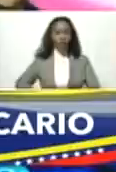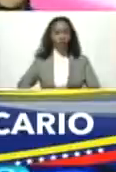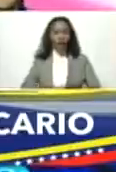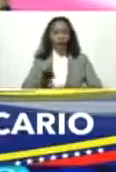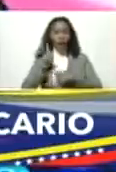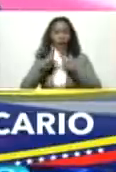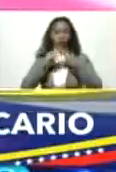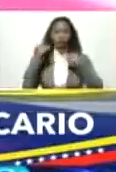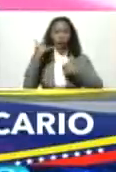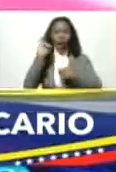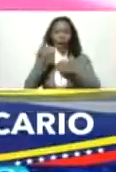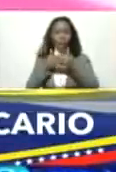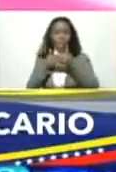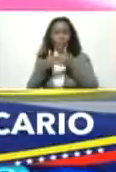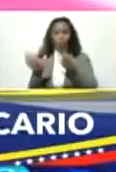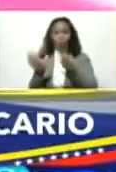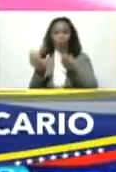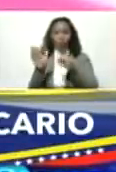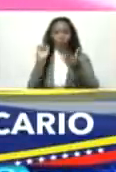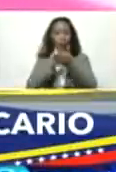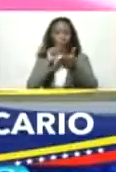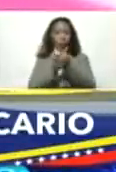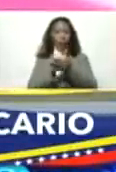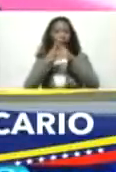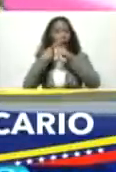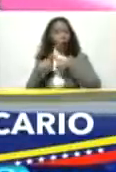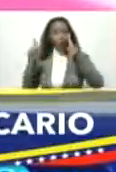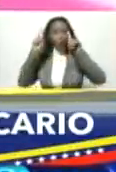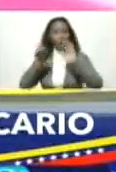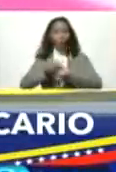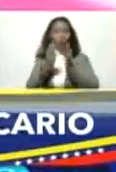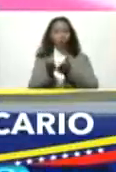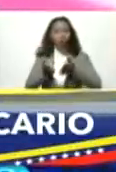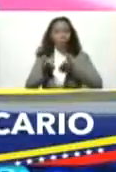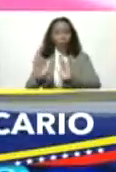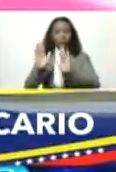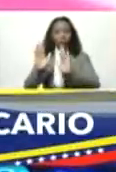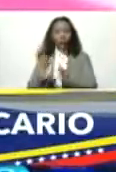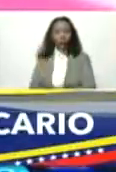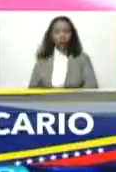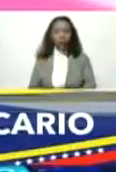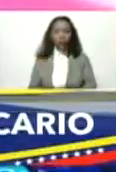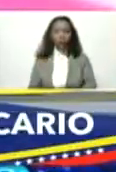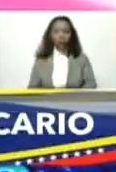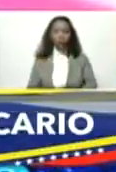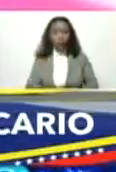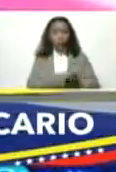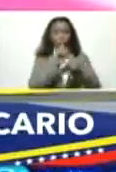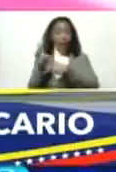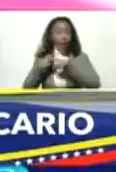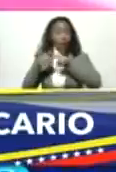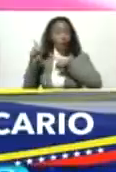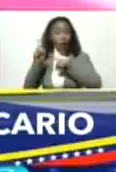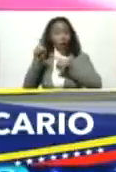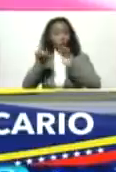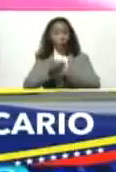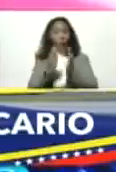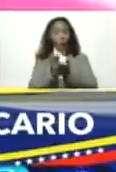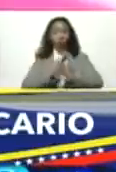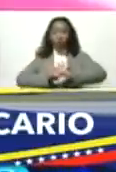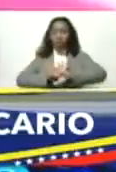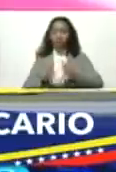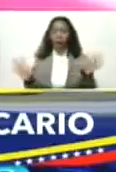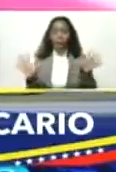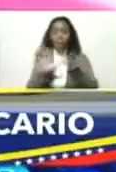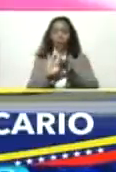ya tenemos todas las puertas abiertas. Otro mundo ha nacido y ese otro mundo ya está articulado a nuestro